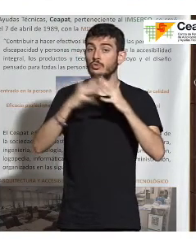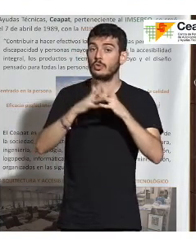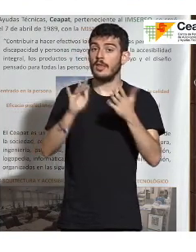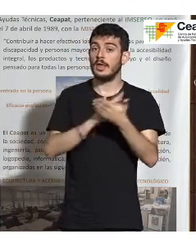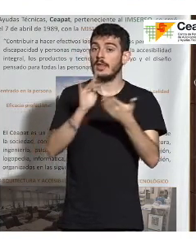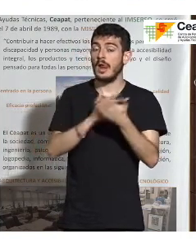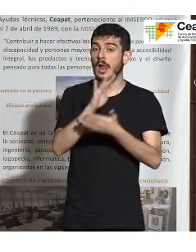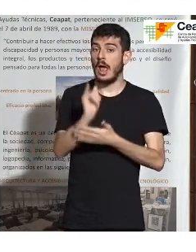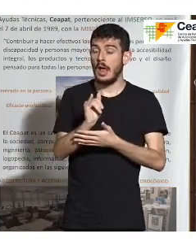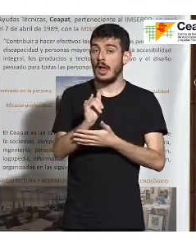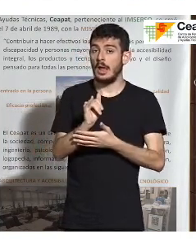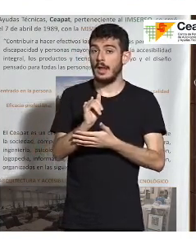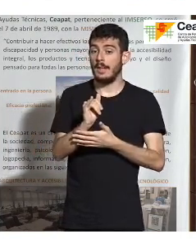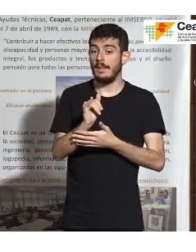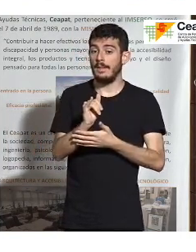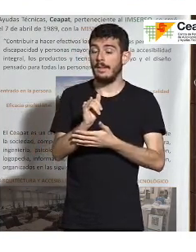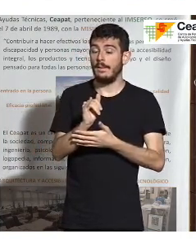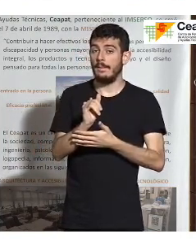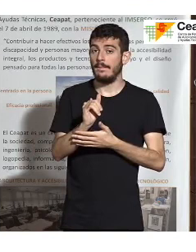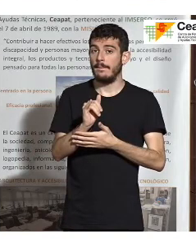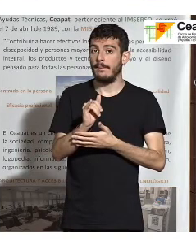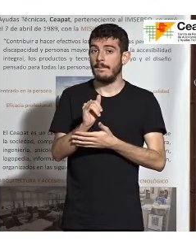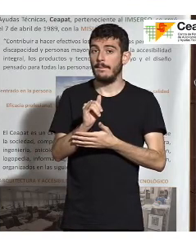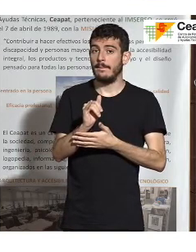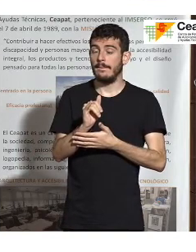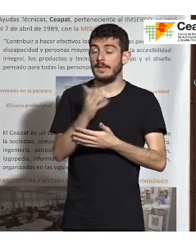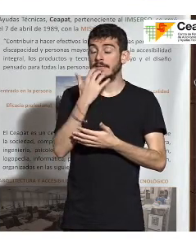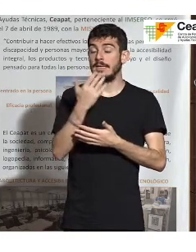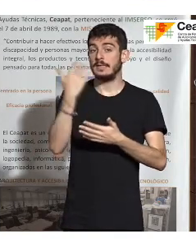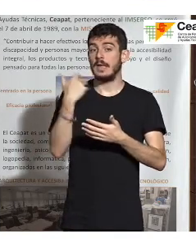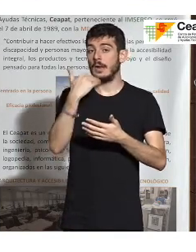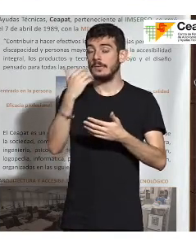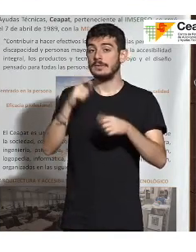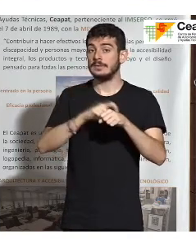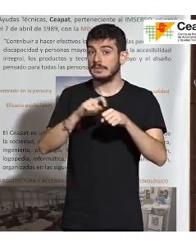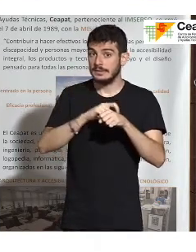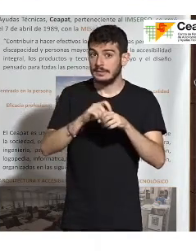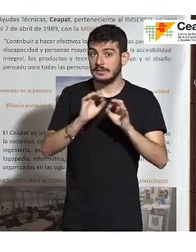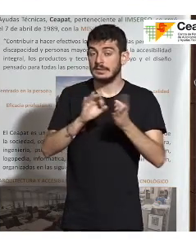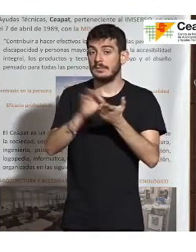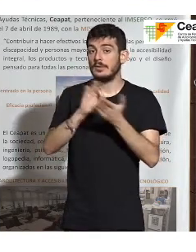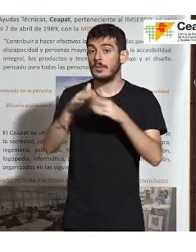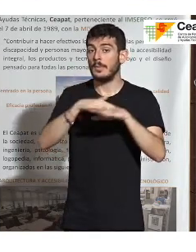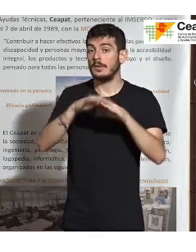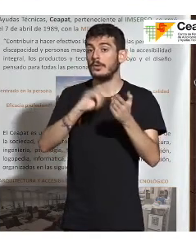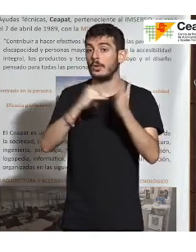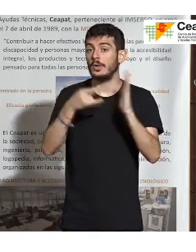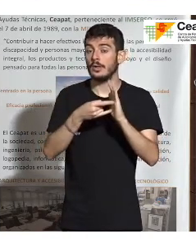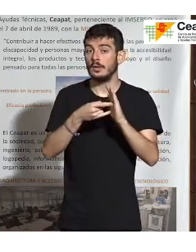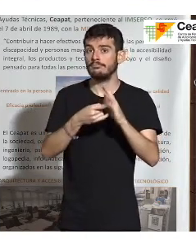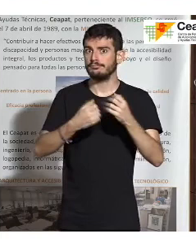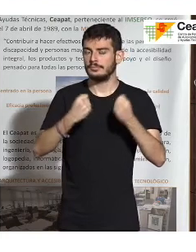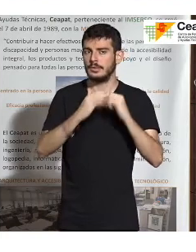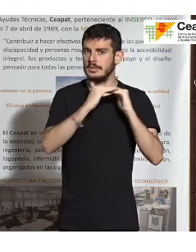si algo caracterizaba a lo que es el servicio basado en tecnología analógica, es que era muy estable, muy robusto. Es decir,